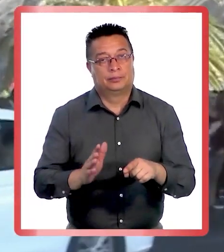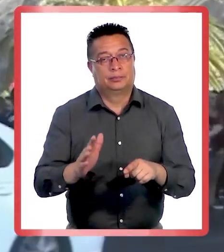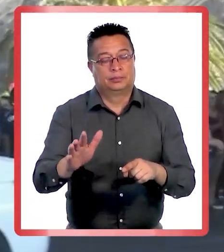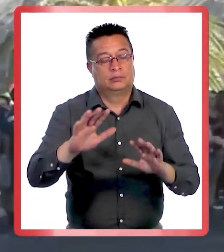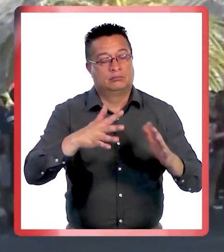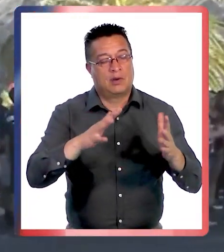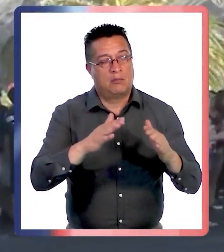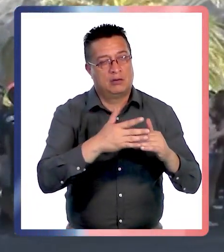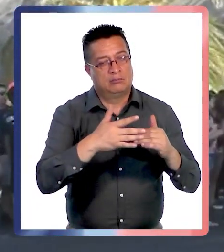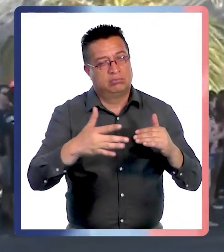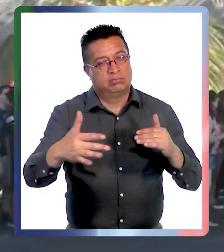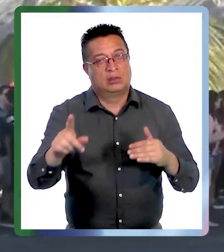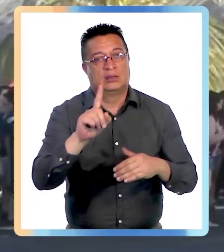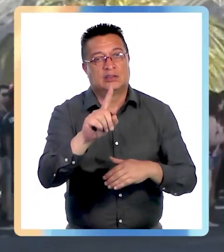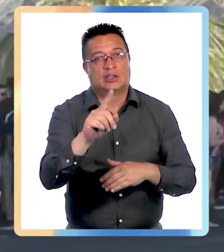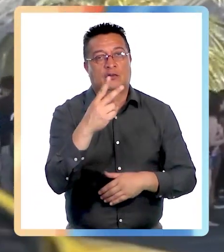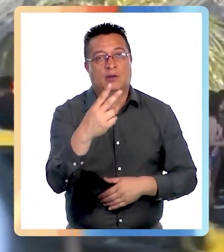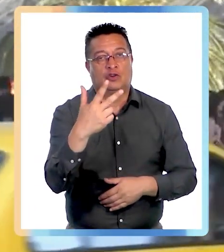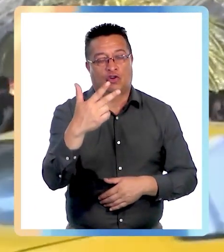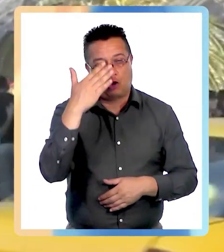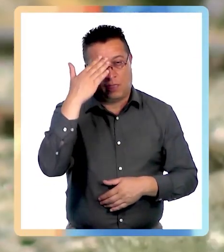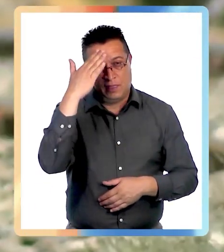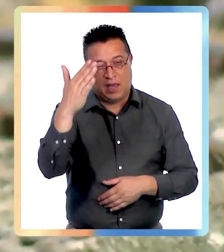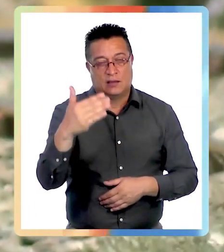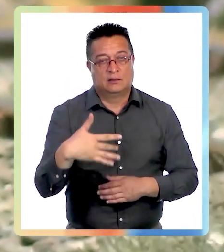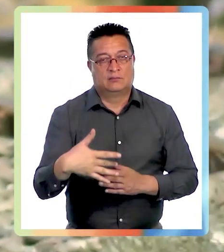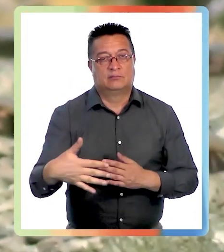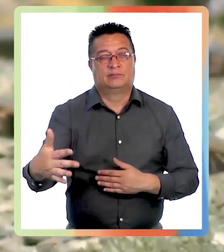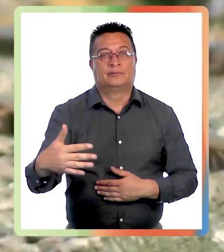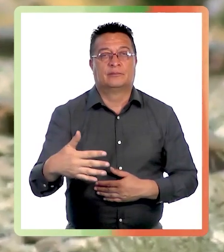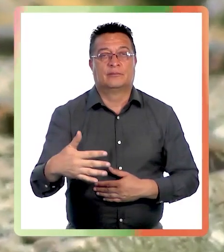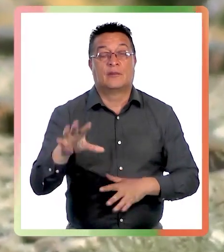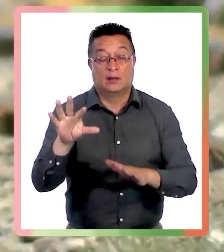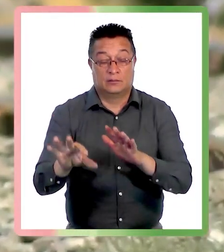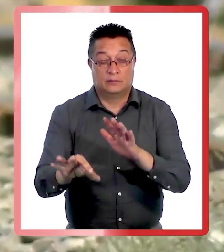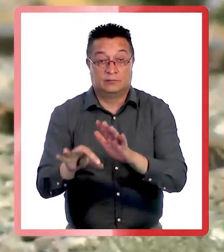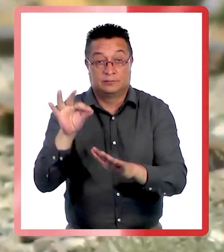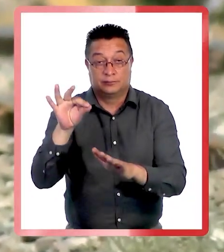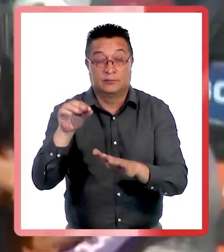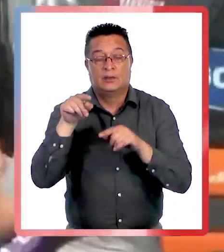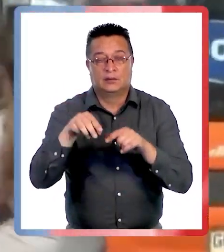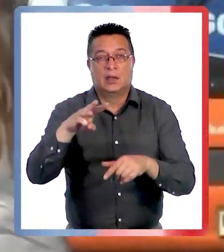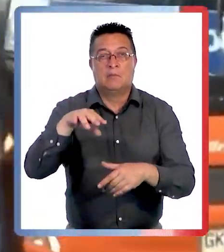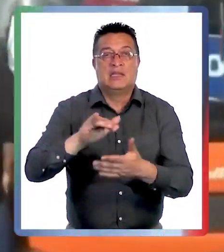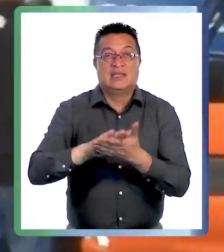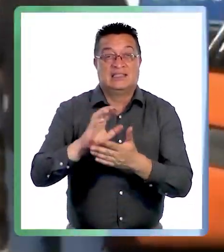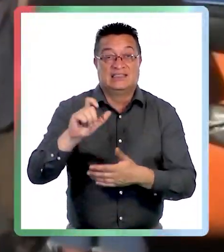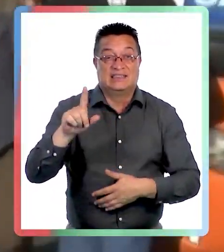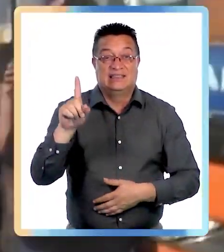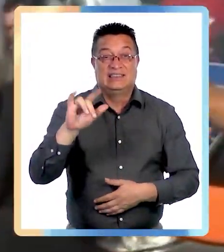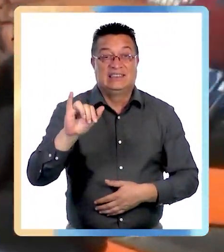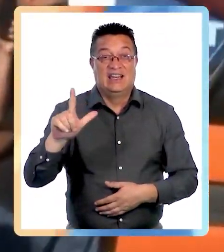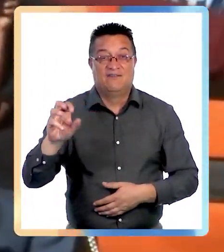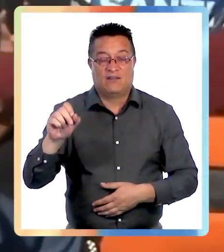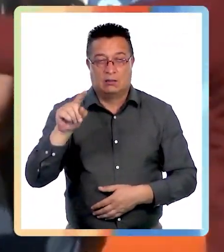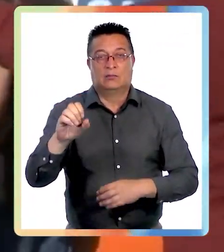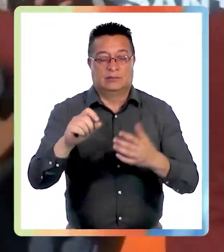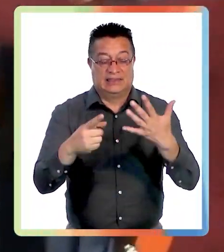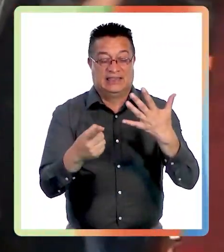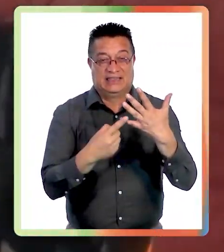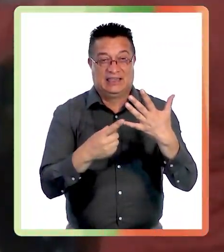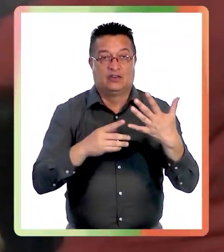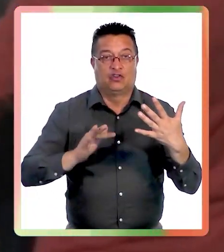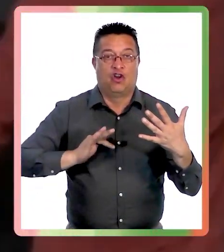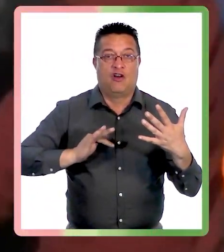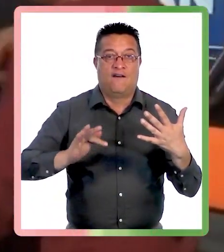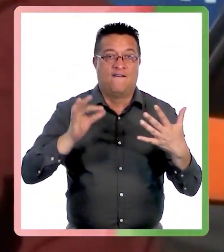se extenderá por al menos 128 días más. Tras el hallazgo, el caso de Michel Silva se convierte en